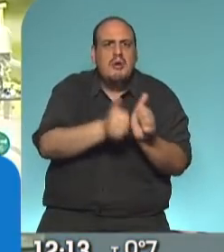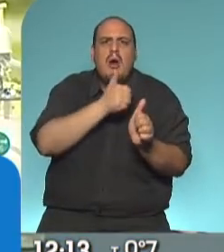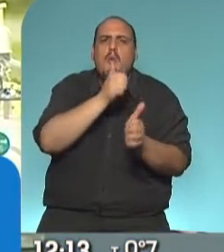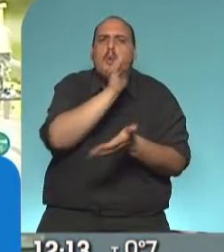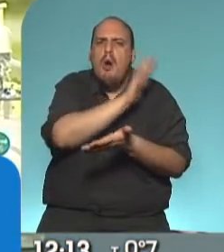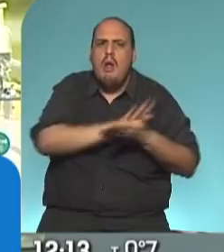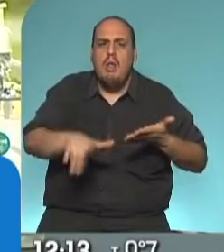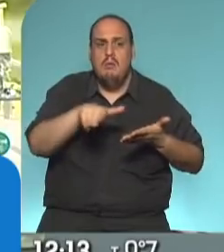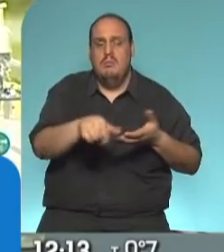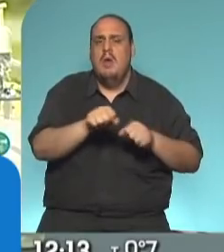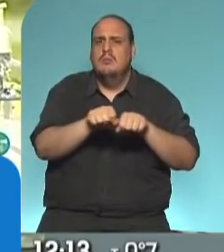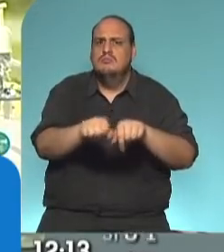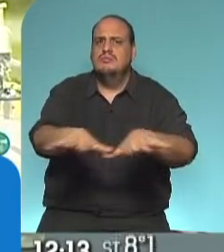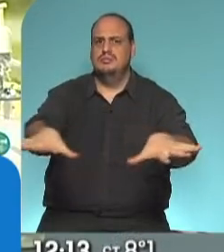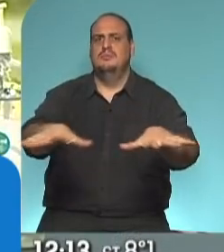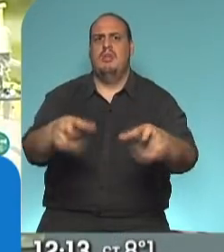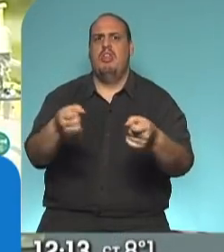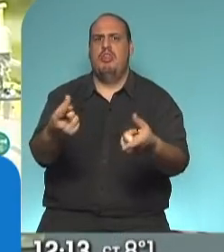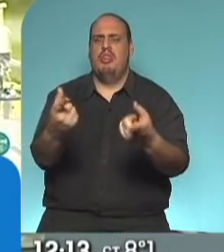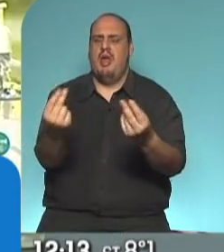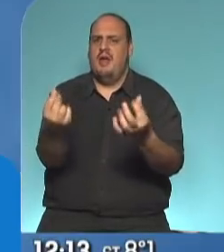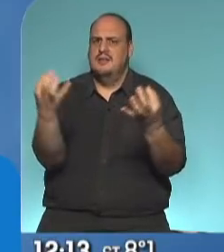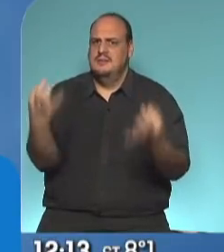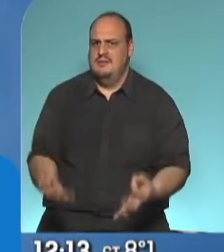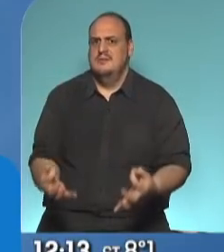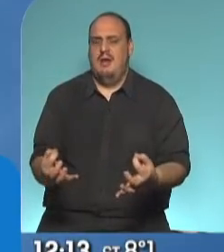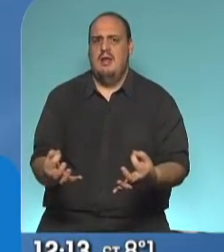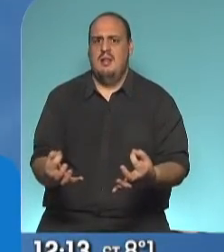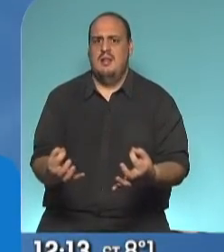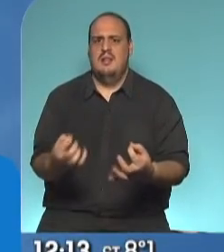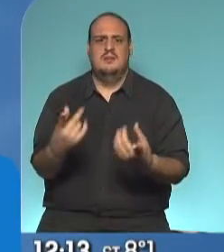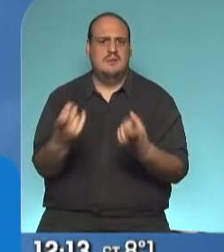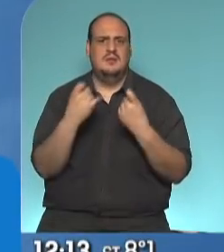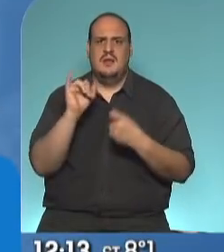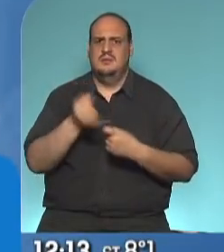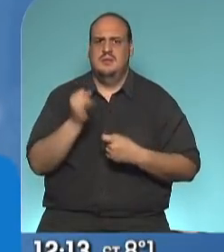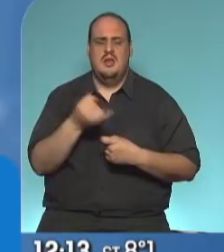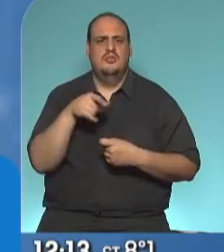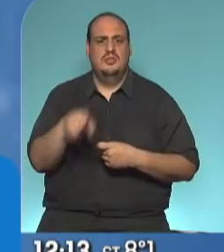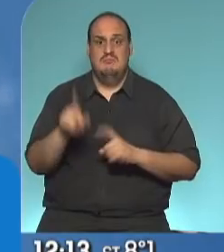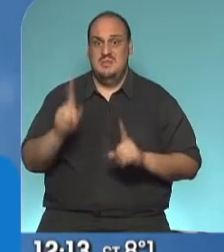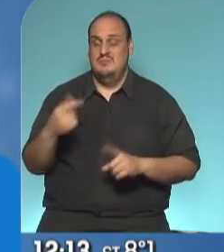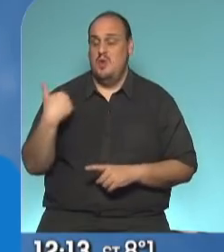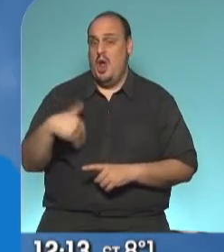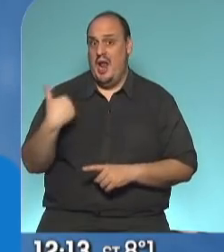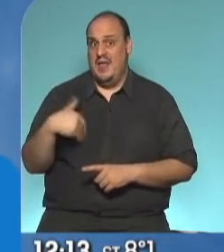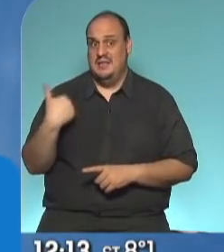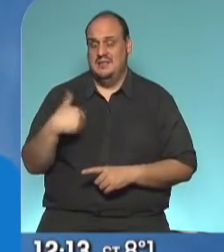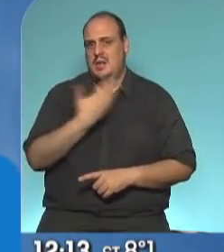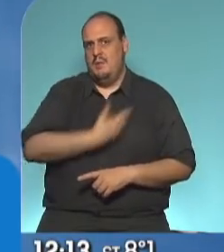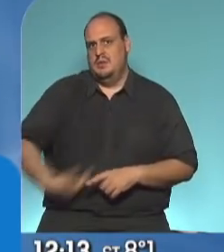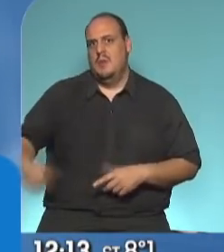un bien público esencial. Del primer alimento básico que tenemos que garantizar en la Argentina, como lo planteó nuestro